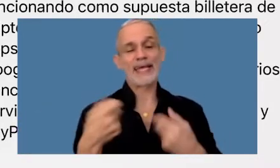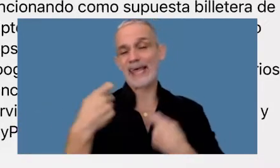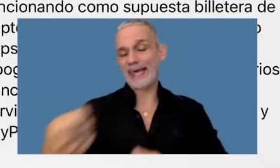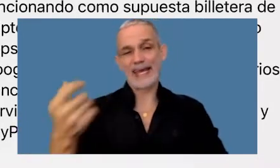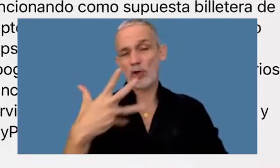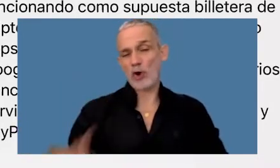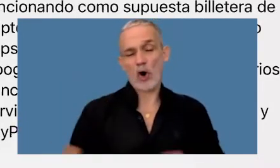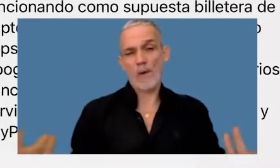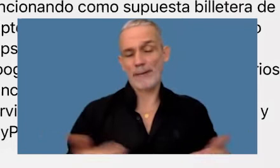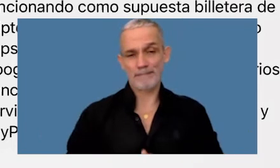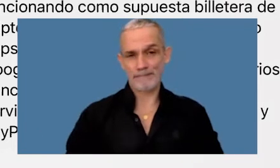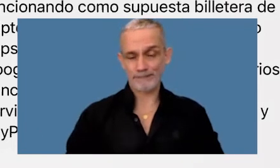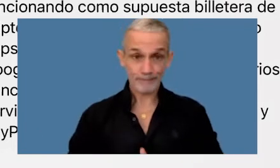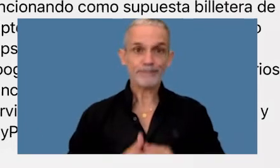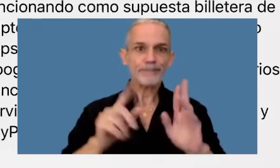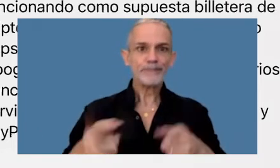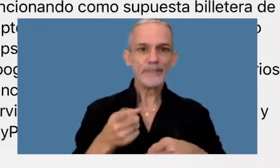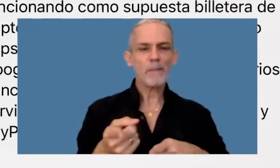en el peor momento